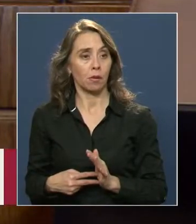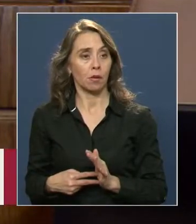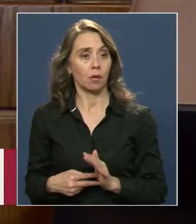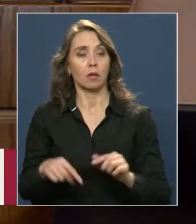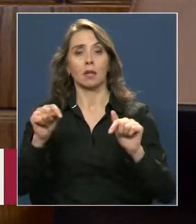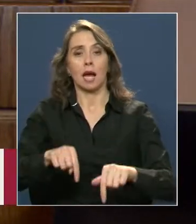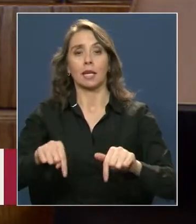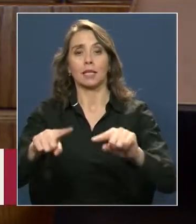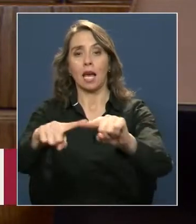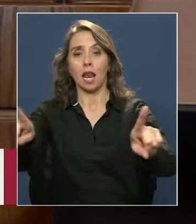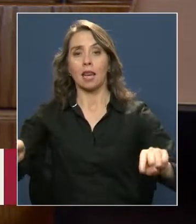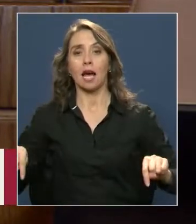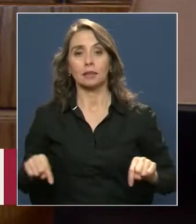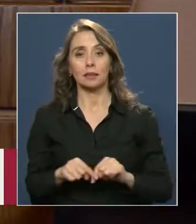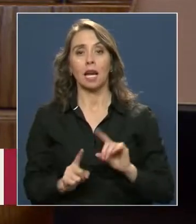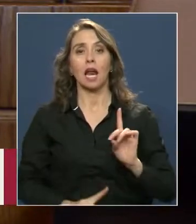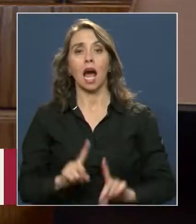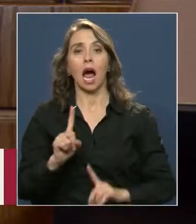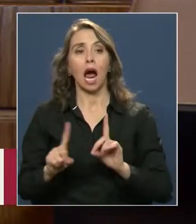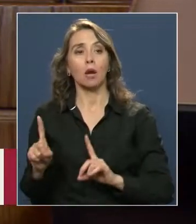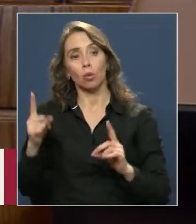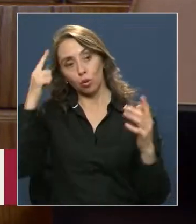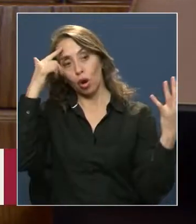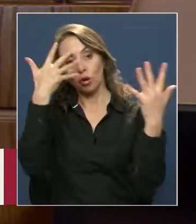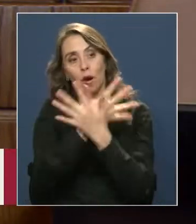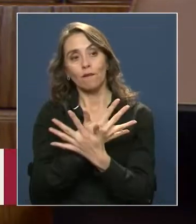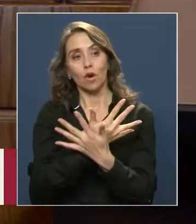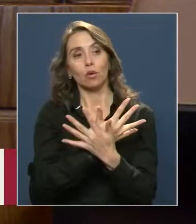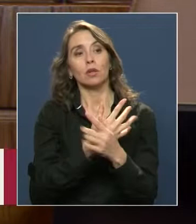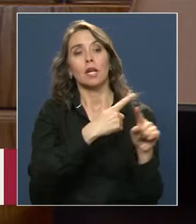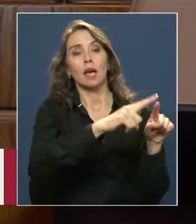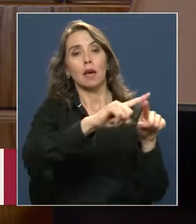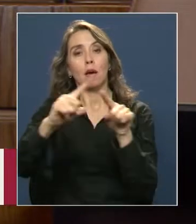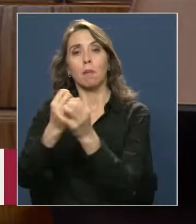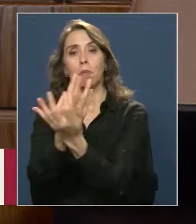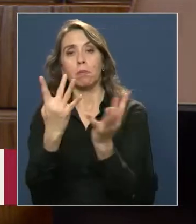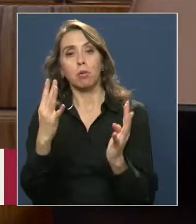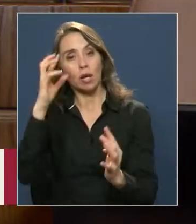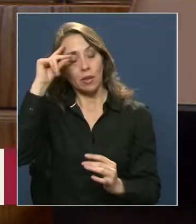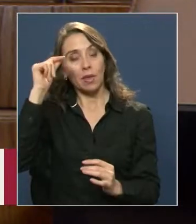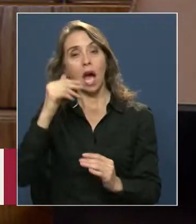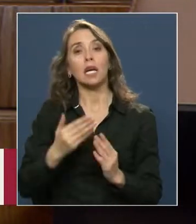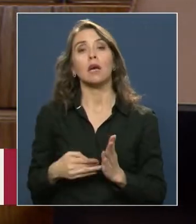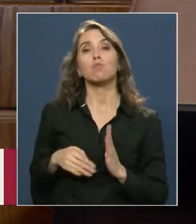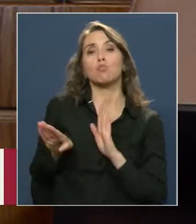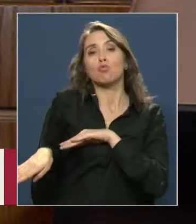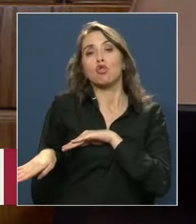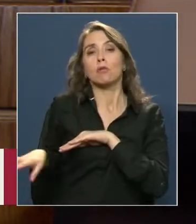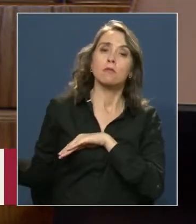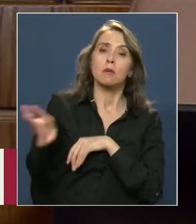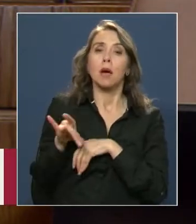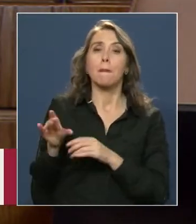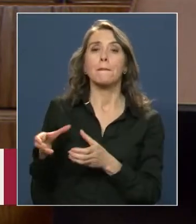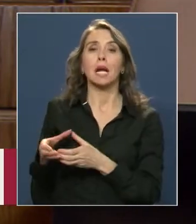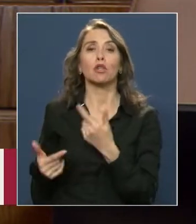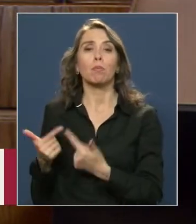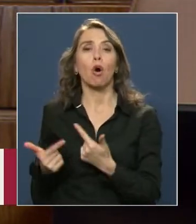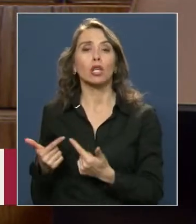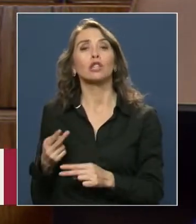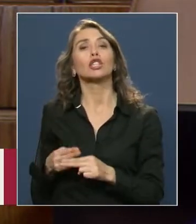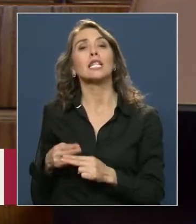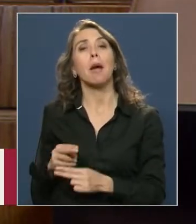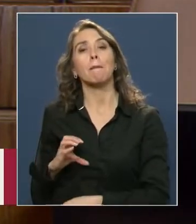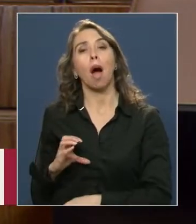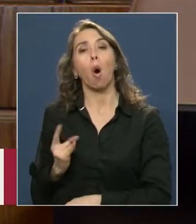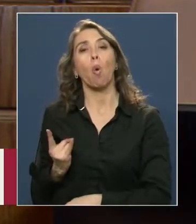en esta sala, hay algunos que confunden el pluralismo con el cuoteo de partidos y que creen que